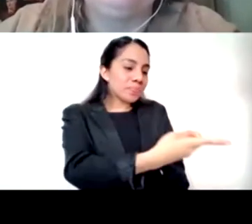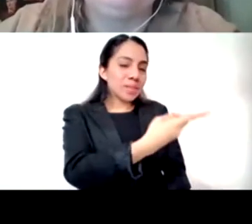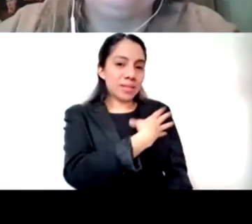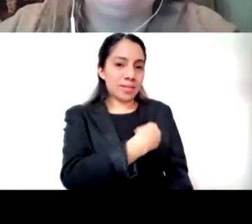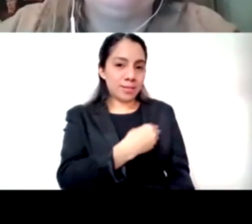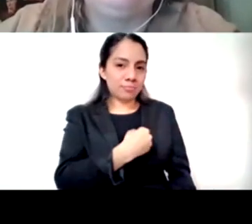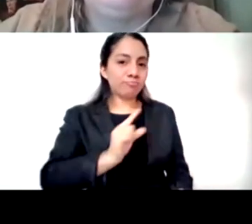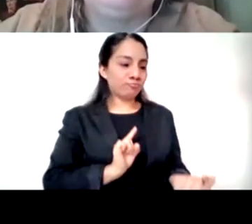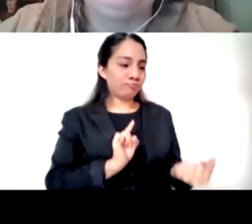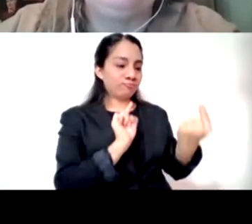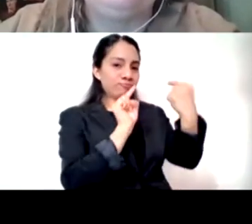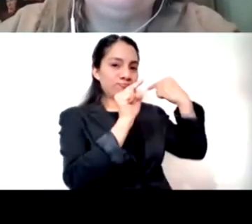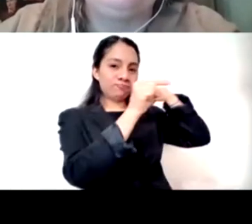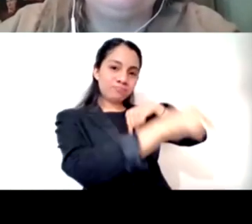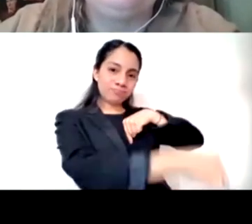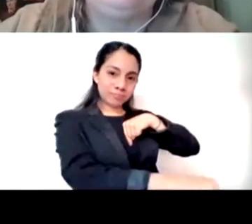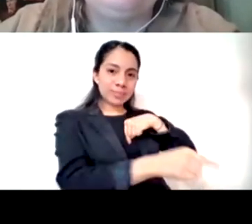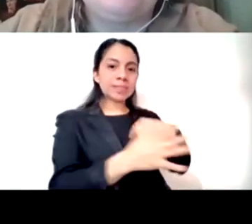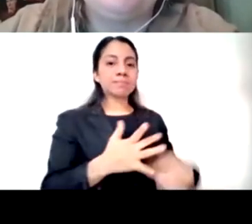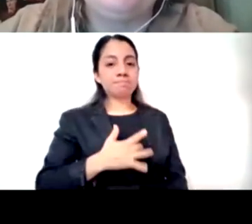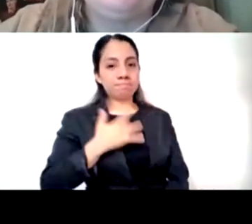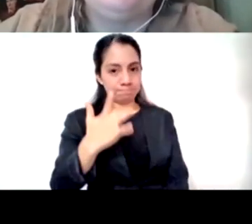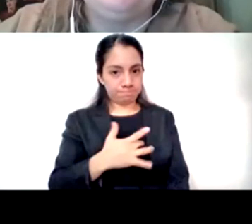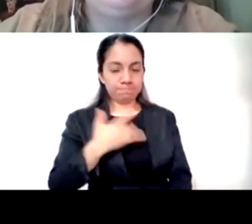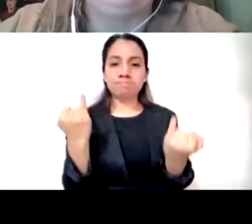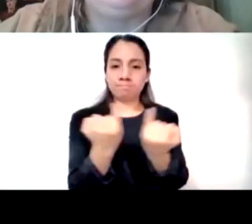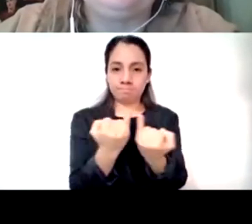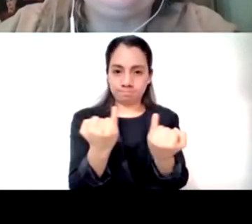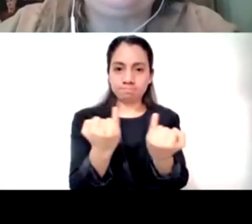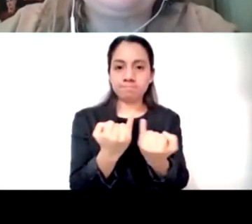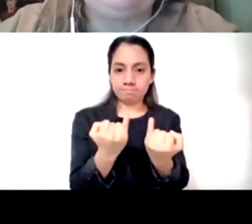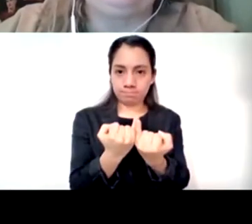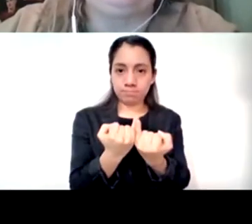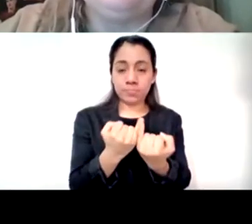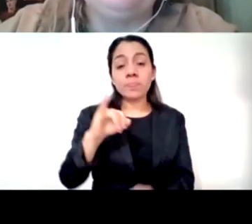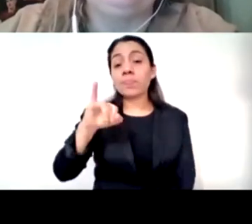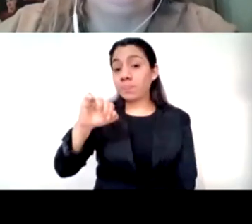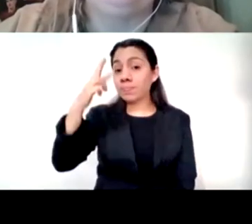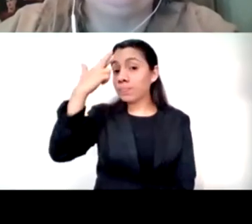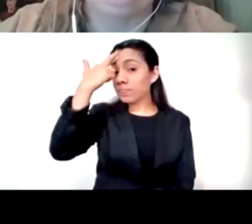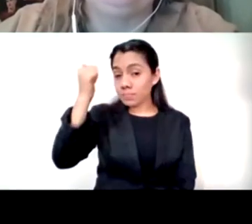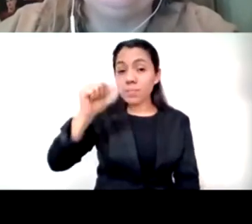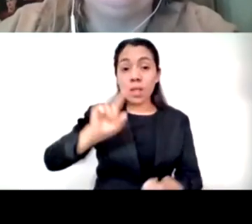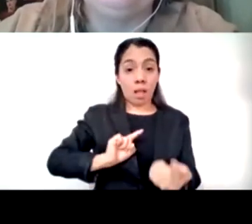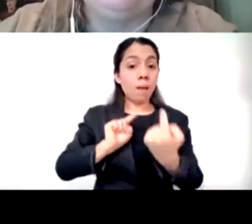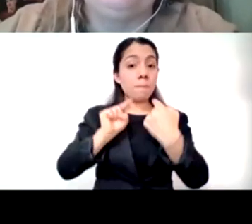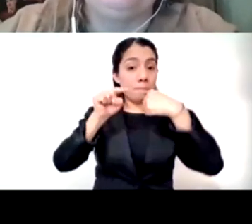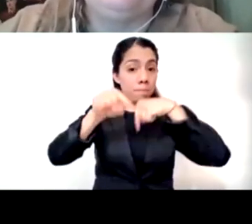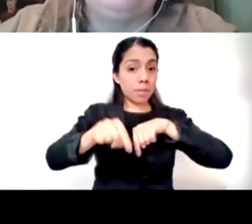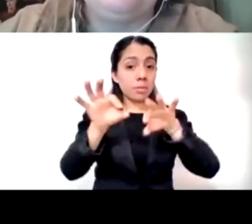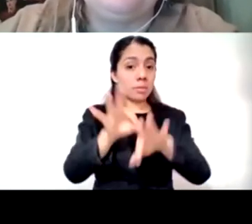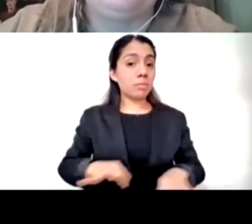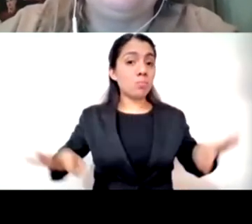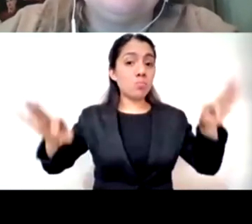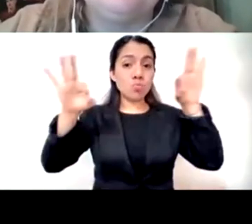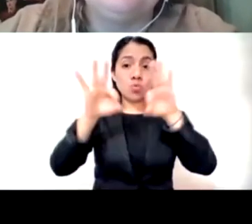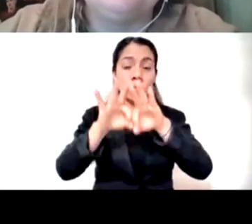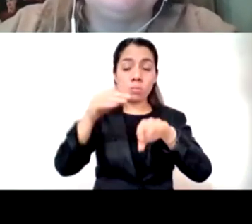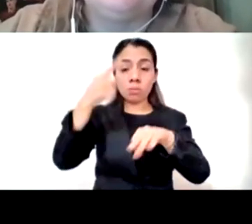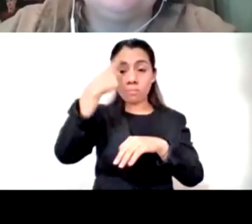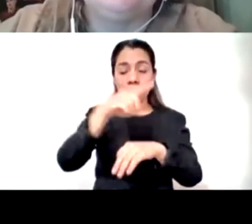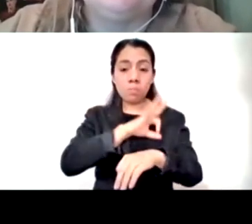Eduardo wow me encanta fíjense como la empatía y la compasión han sido también un acompañante de toda esta conversación